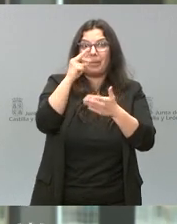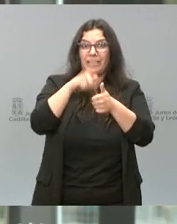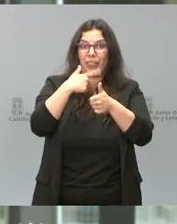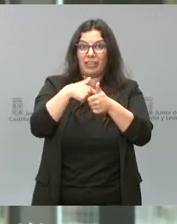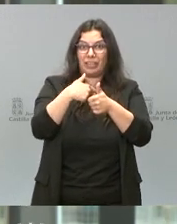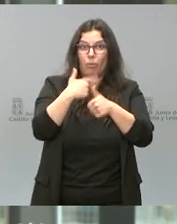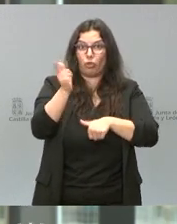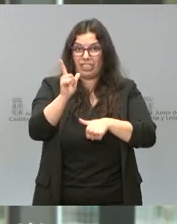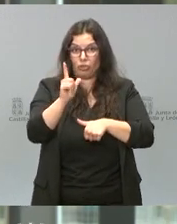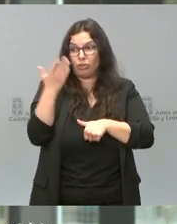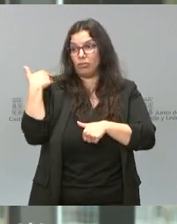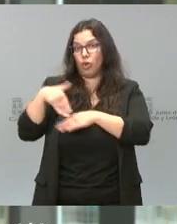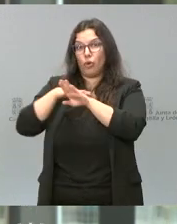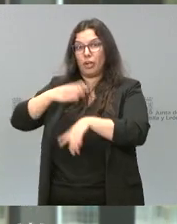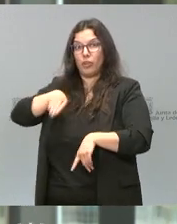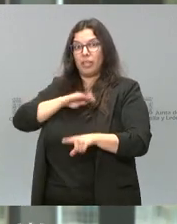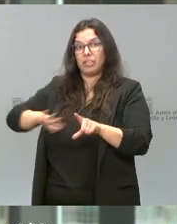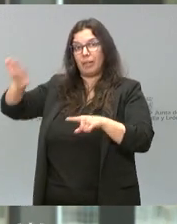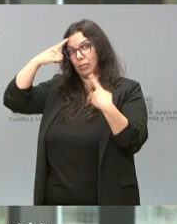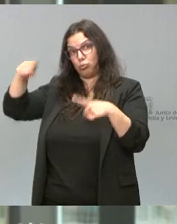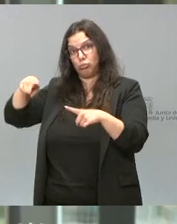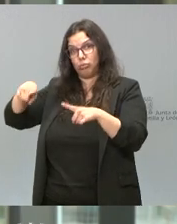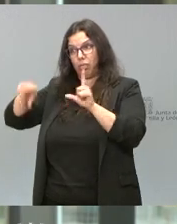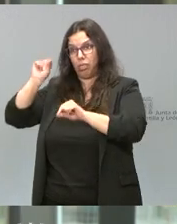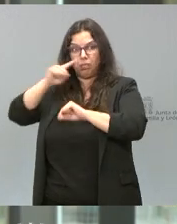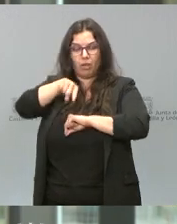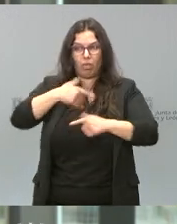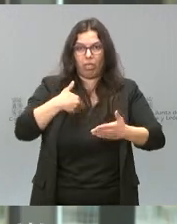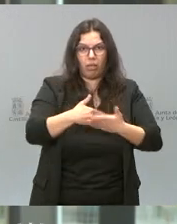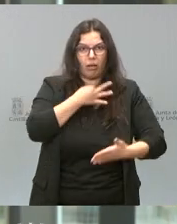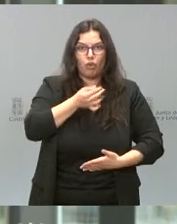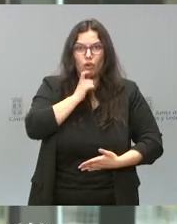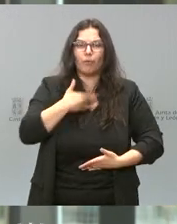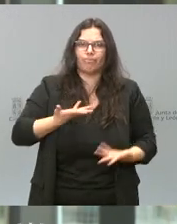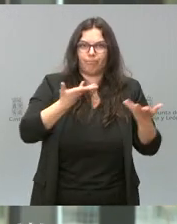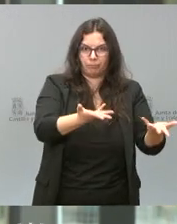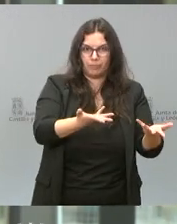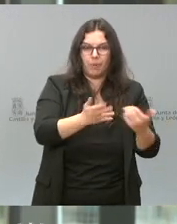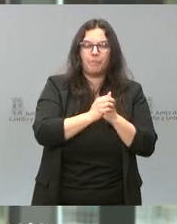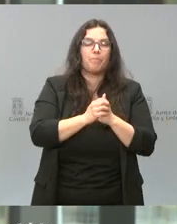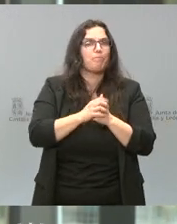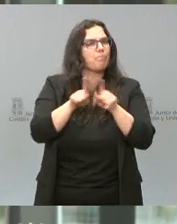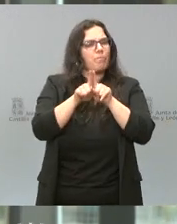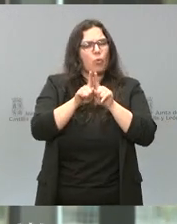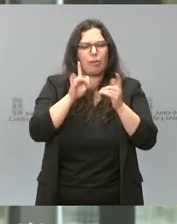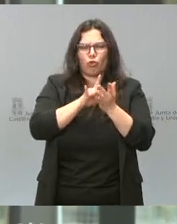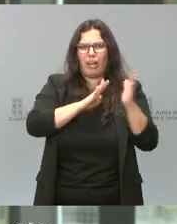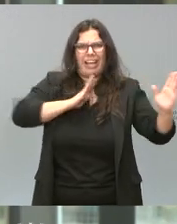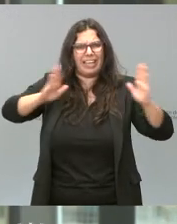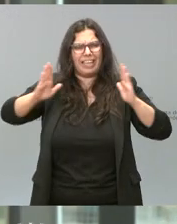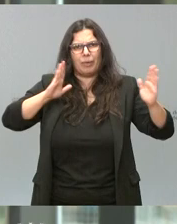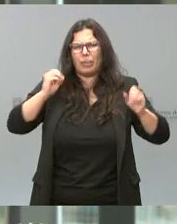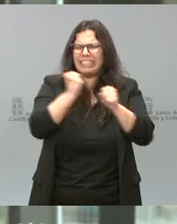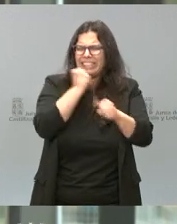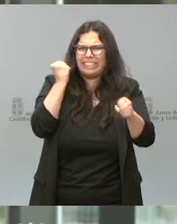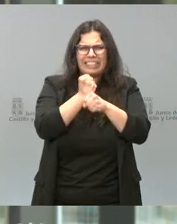que aprobó el Gobierno de la Nación por su cuenta. Sea como fuera, hemos atravesado un periodo intensísimo de